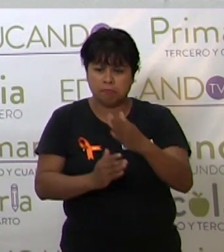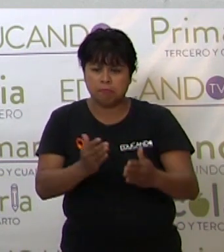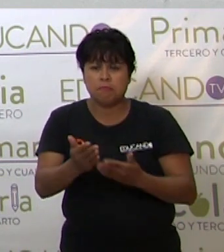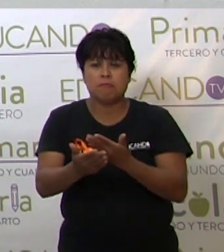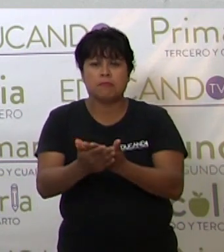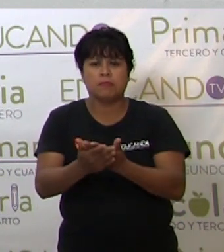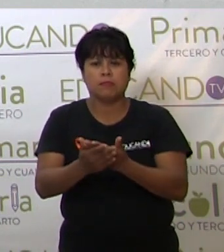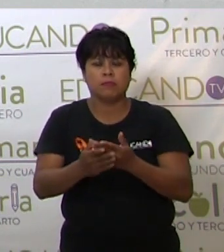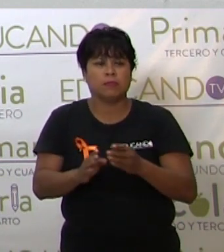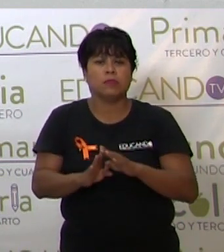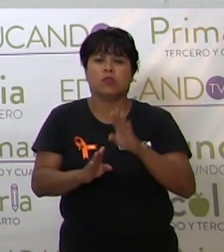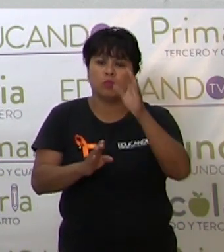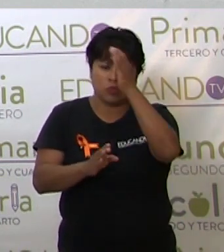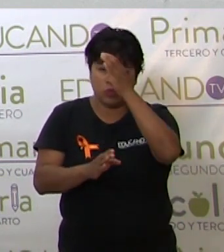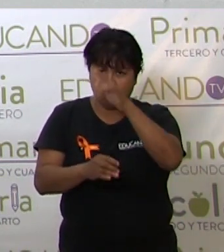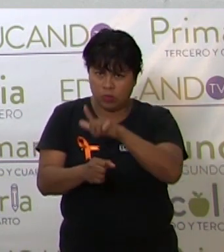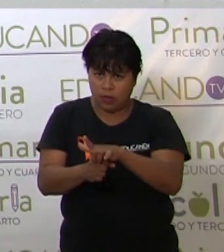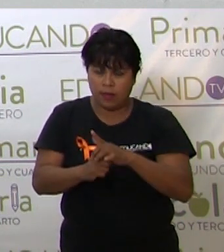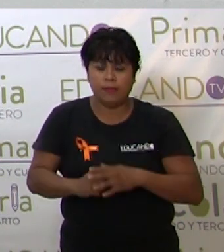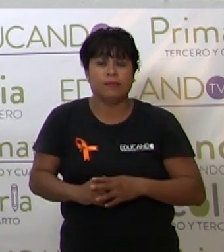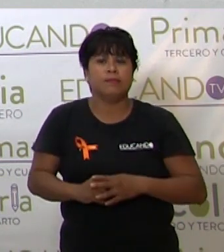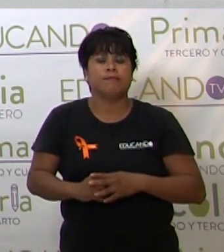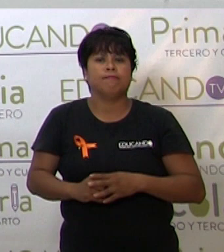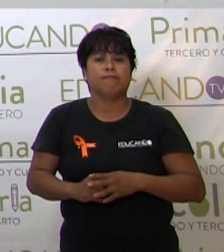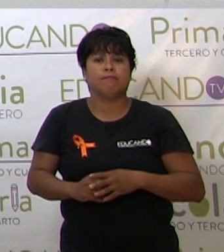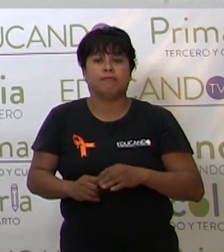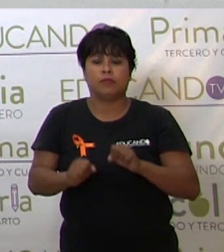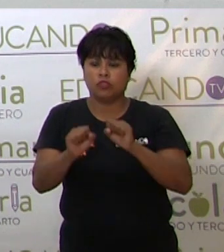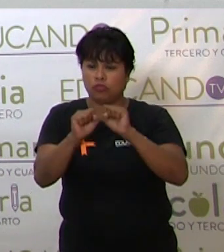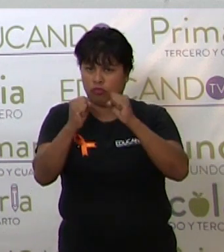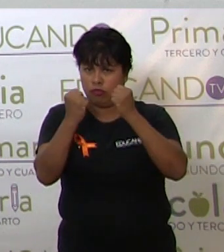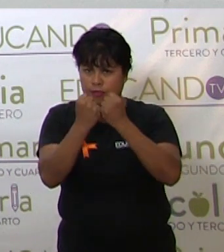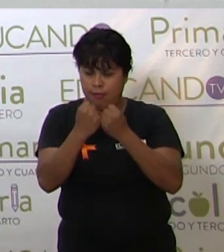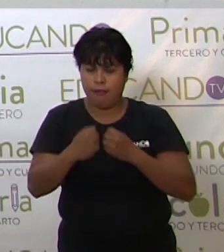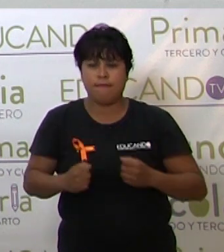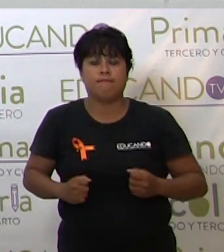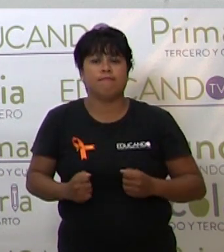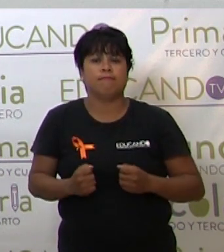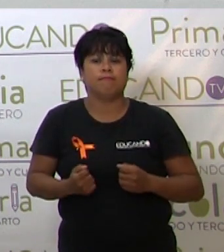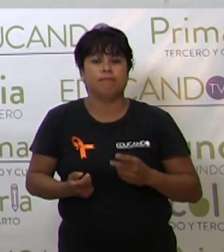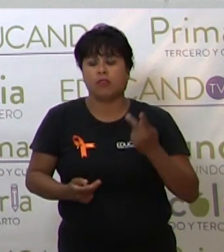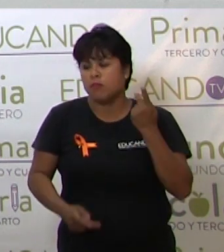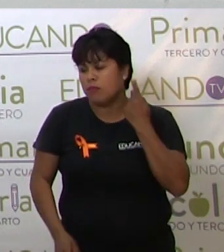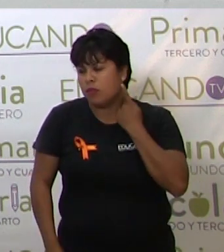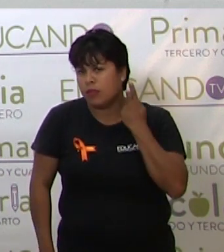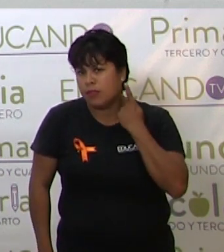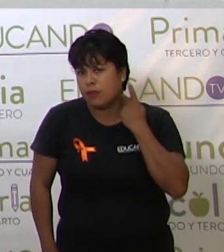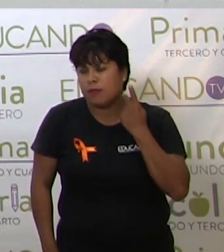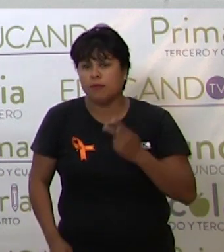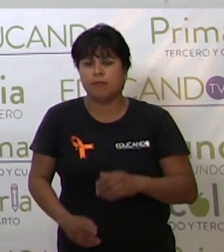el contexto cultural, el contexto social, lo político,